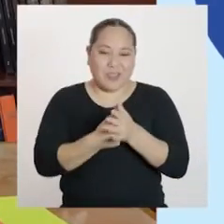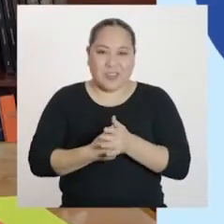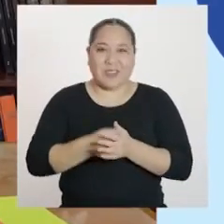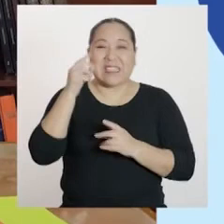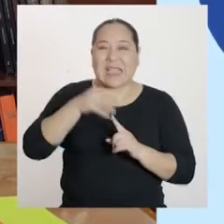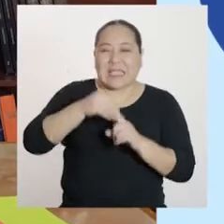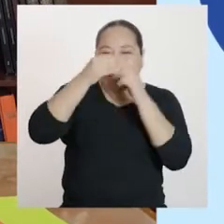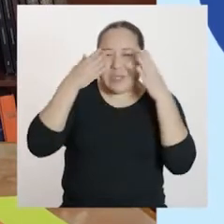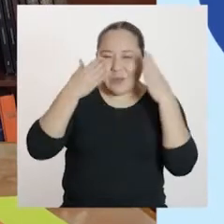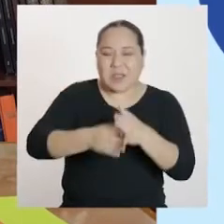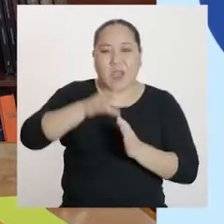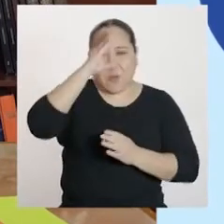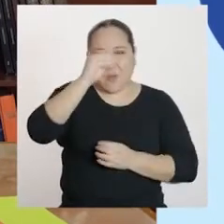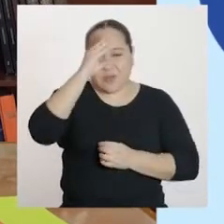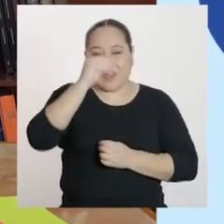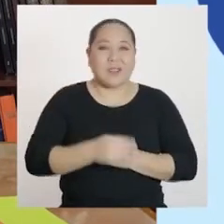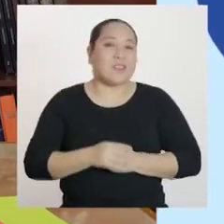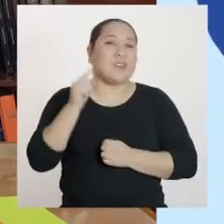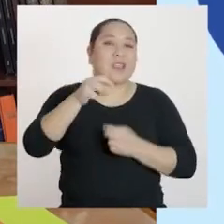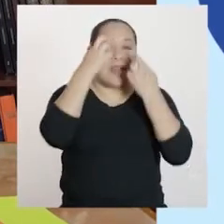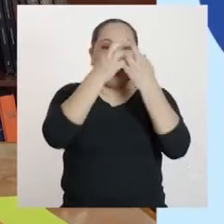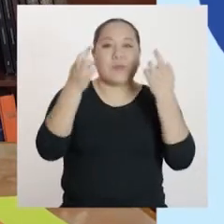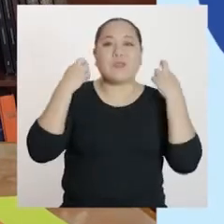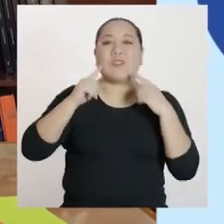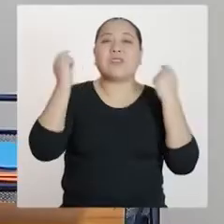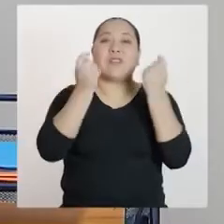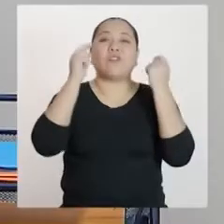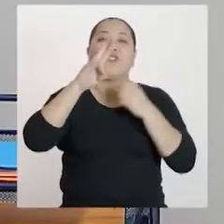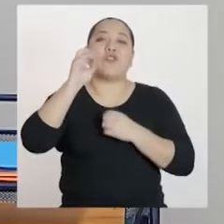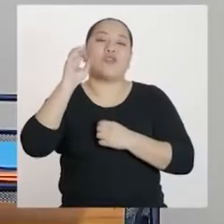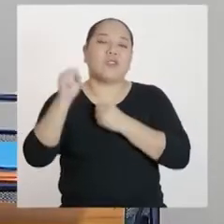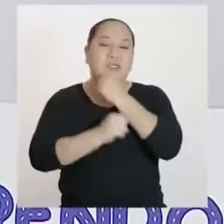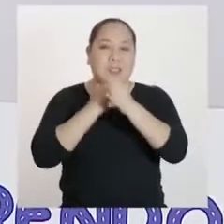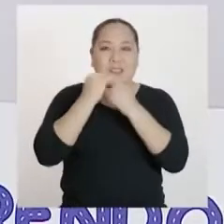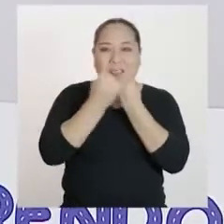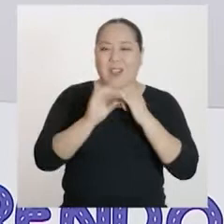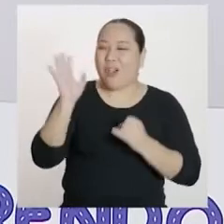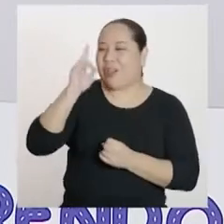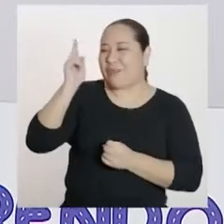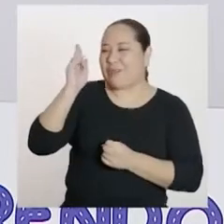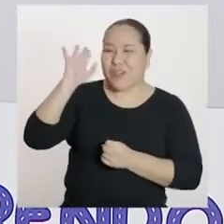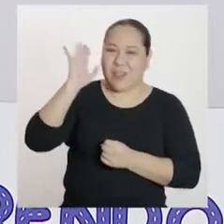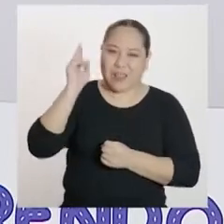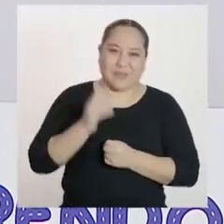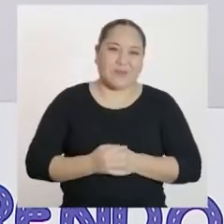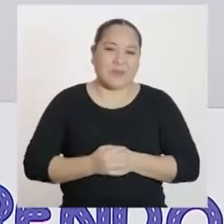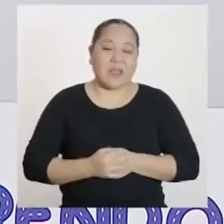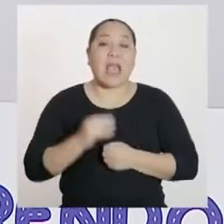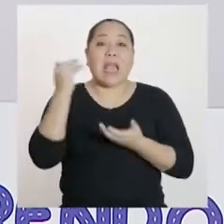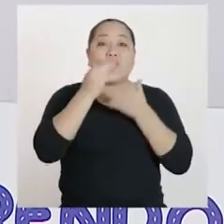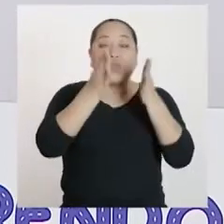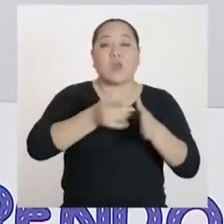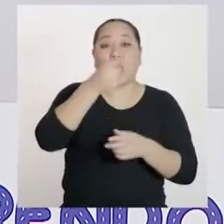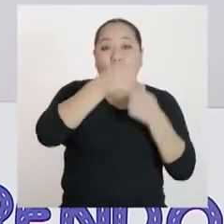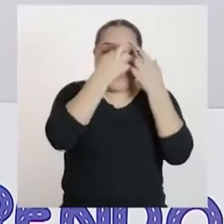en especial a las chicas y chicos de la promoción Bicentenario. ¡Hola, profesora! ¡Hola, profesora! Estamos con estudiantes de la promo